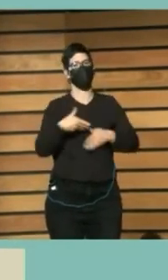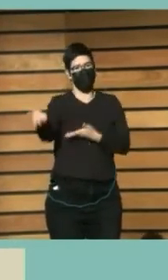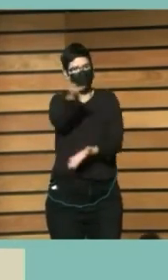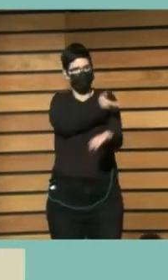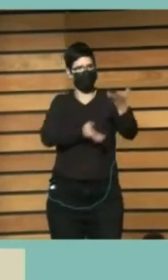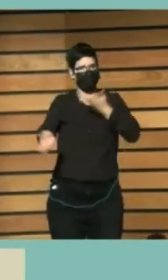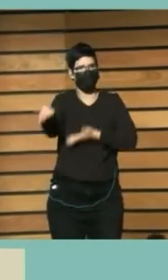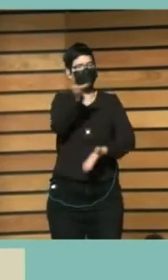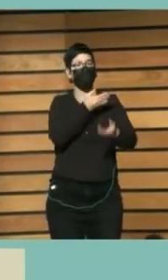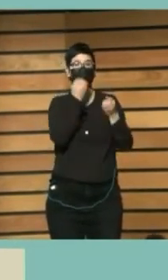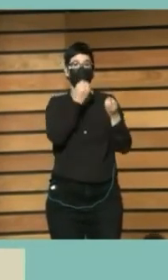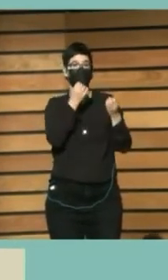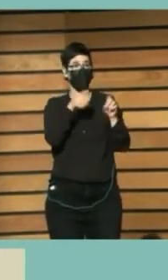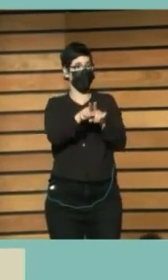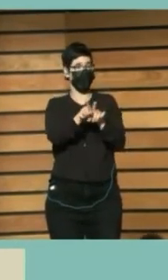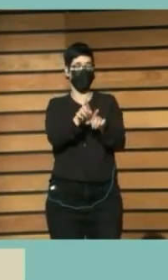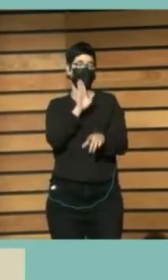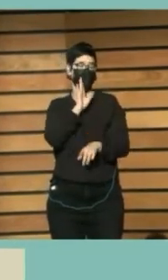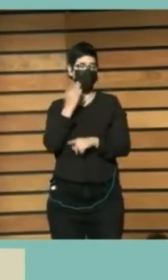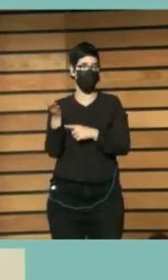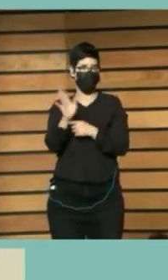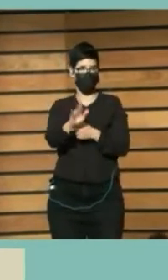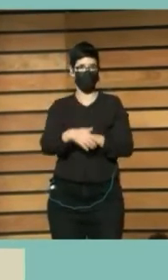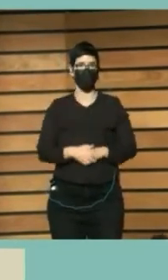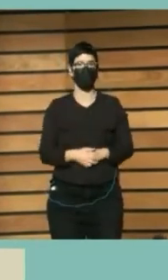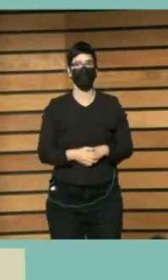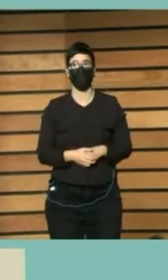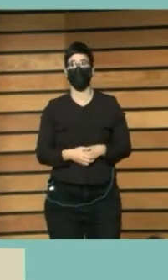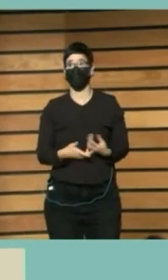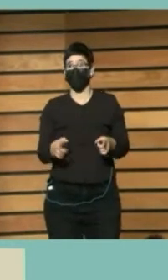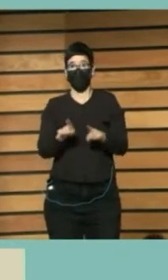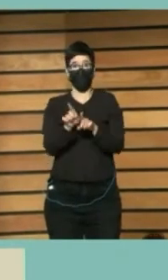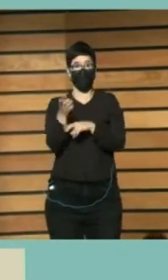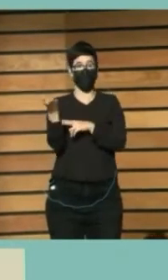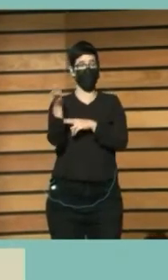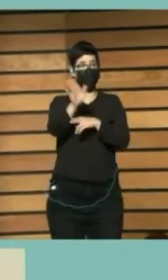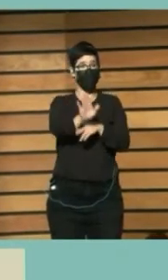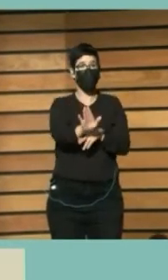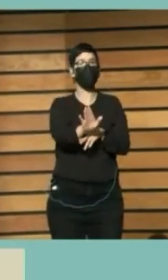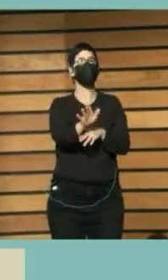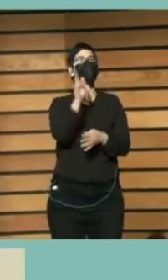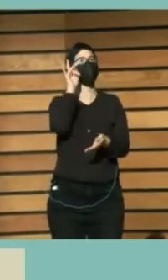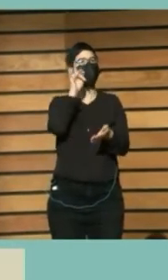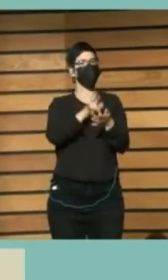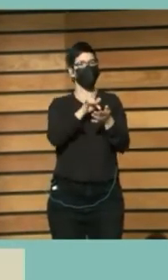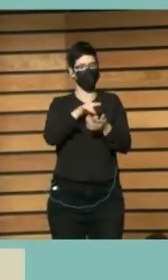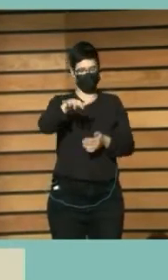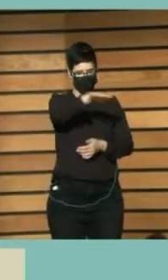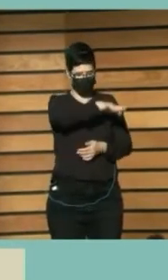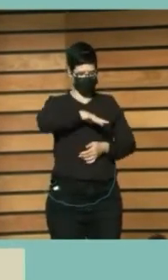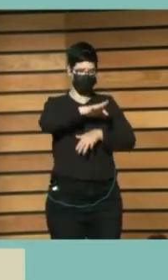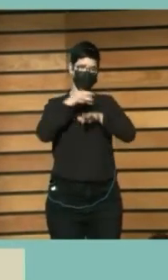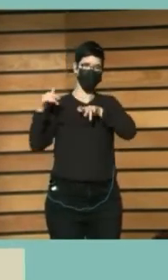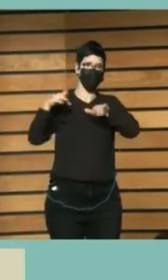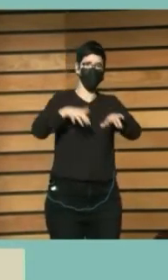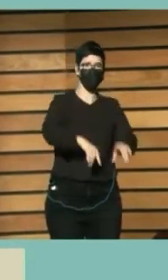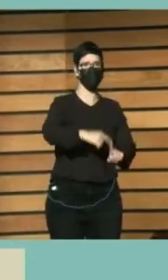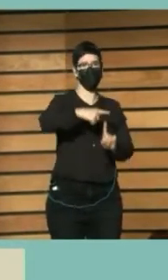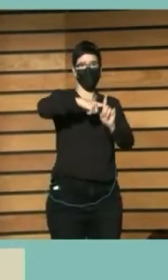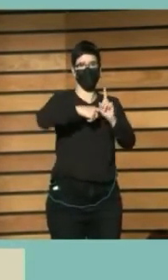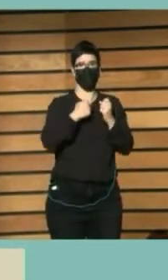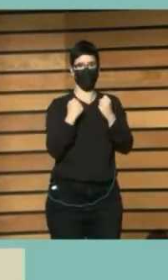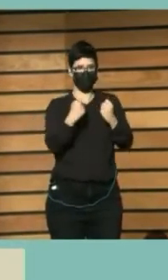suceder aquí Y esto es un ejemplo De un espacio De encuentro De baja intensidad